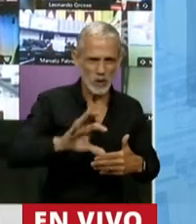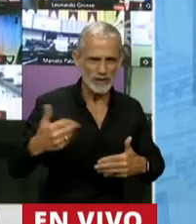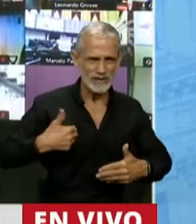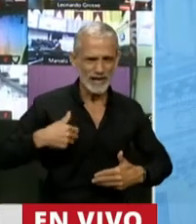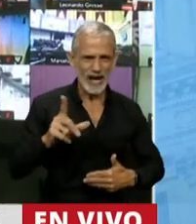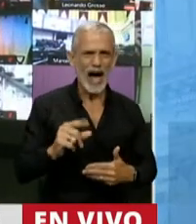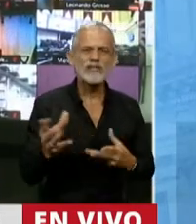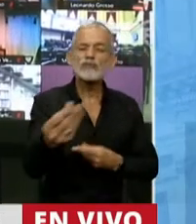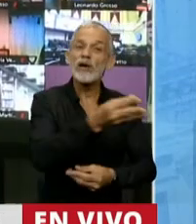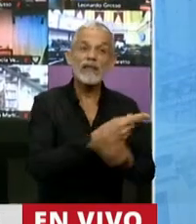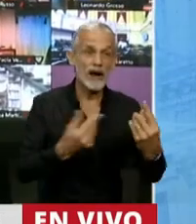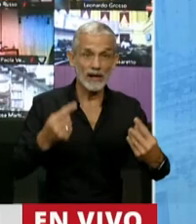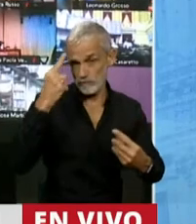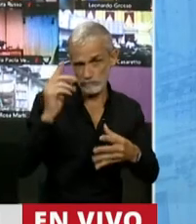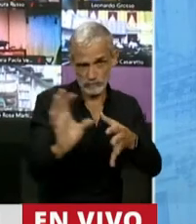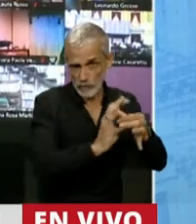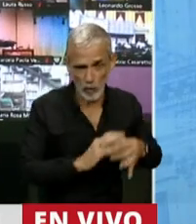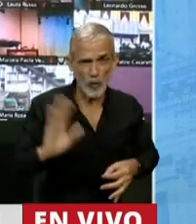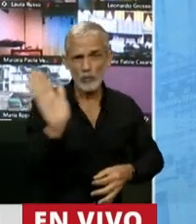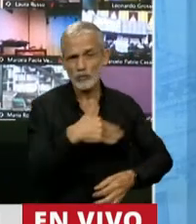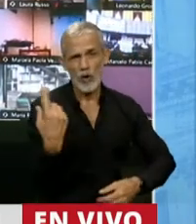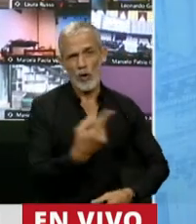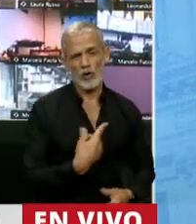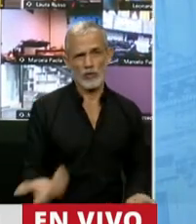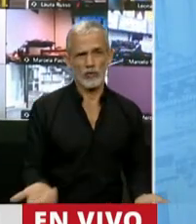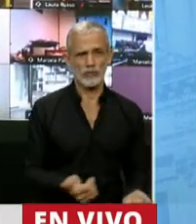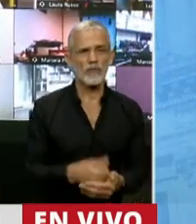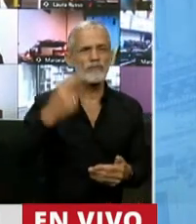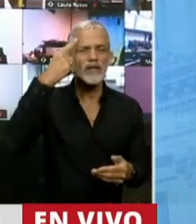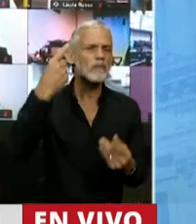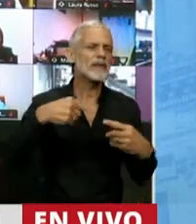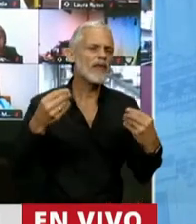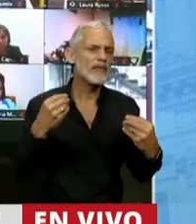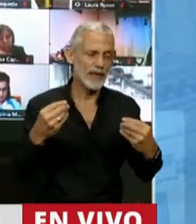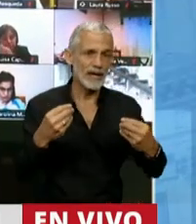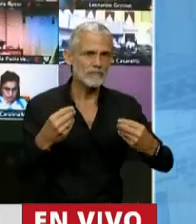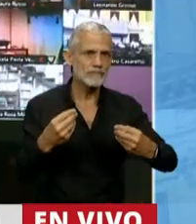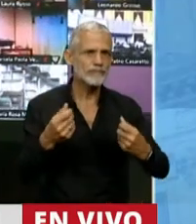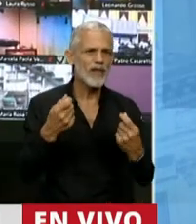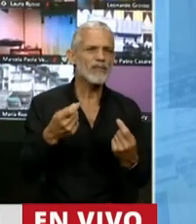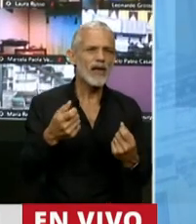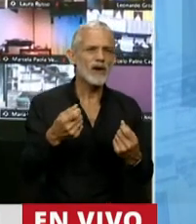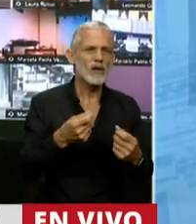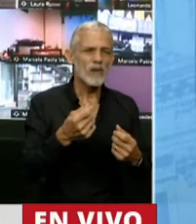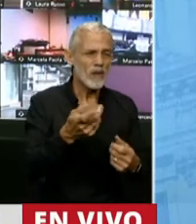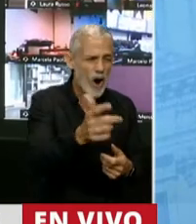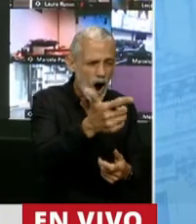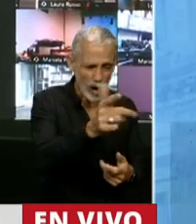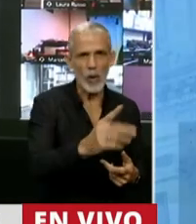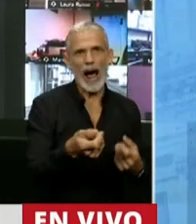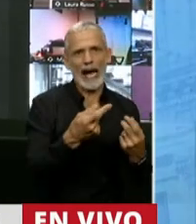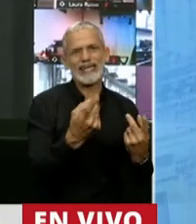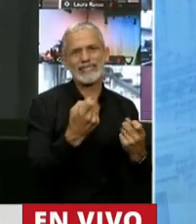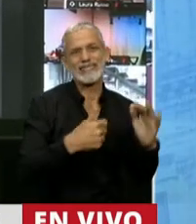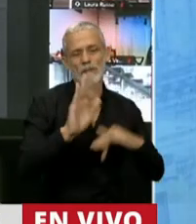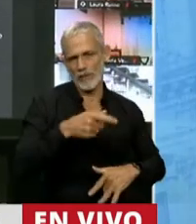es que pensemos en conjunto entre todos, es que pensemos y demos a los que menos tienen lo que más